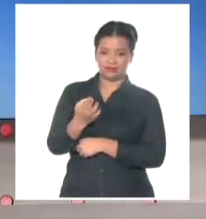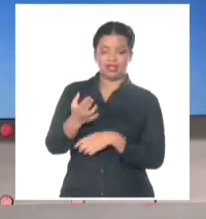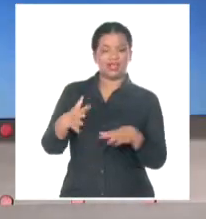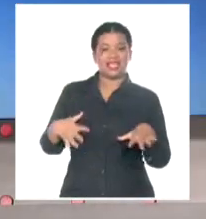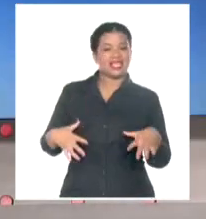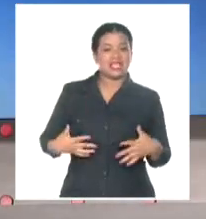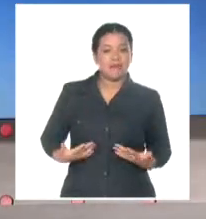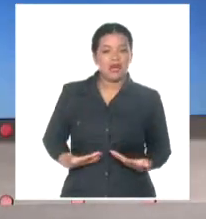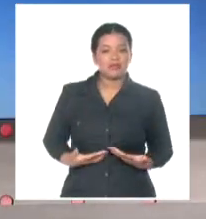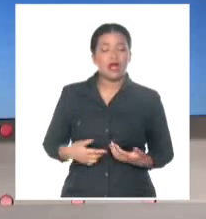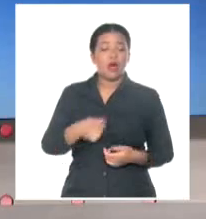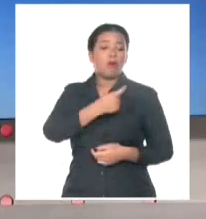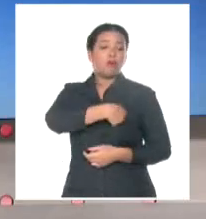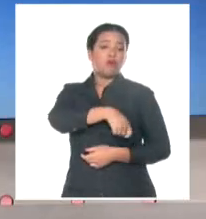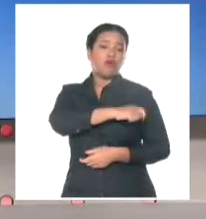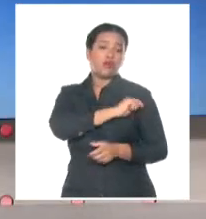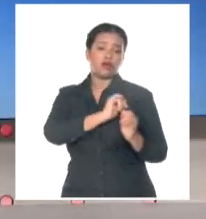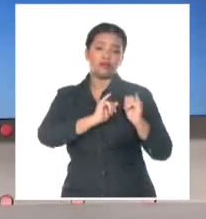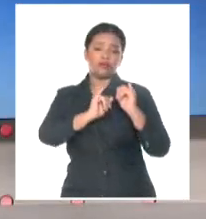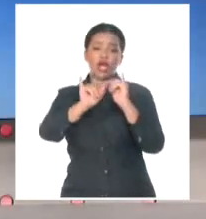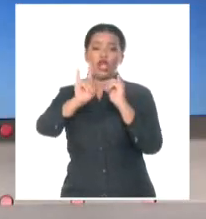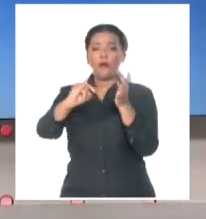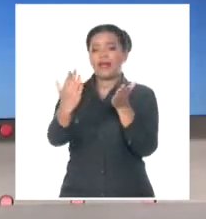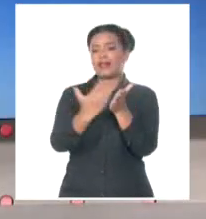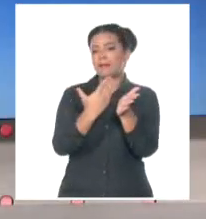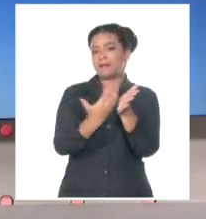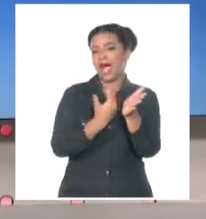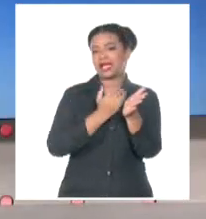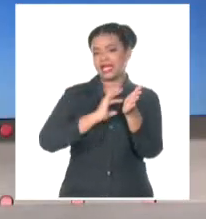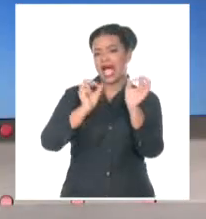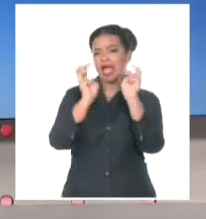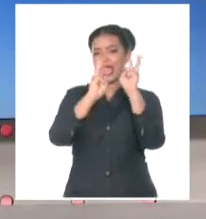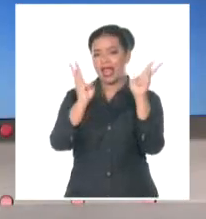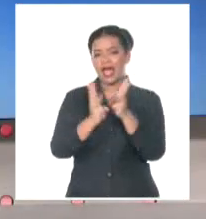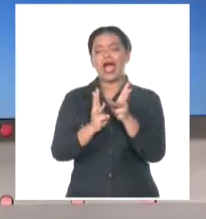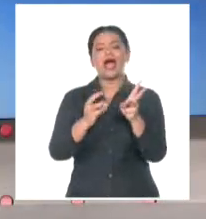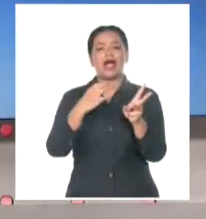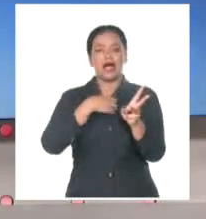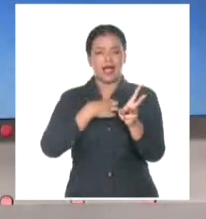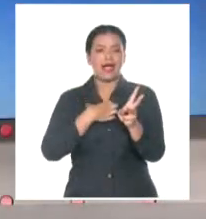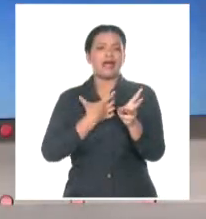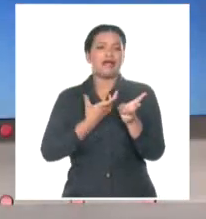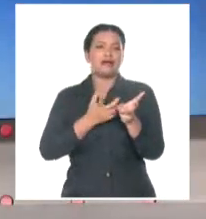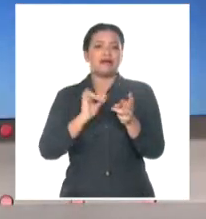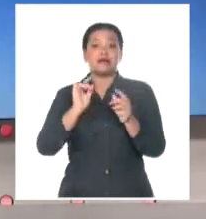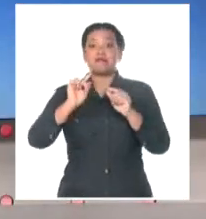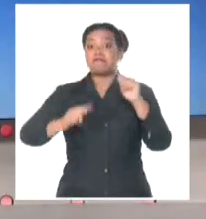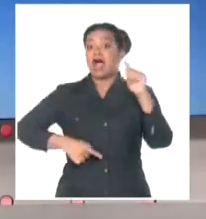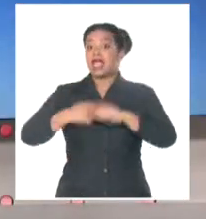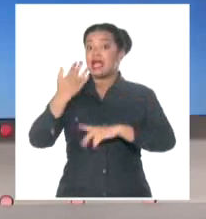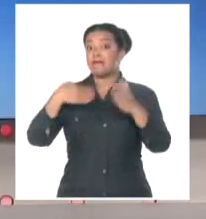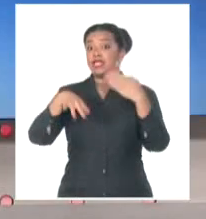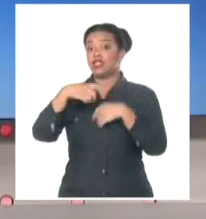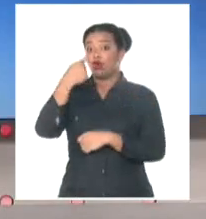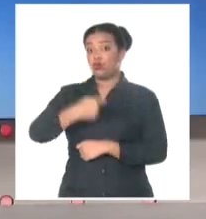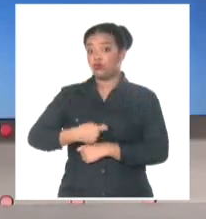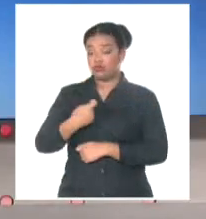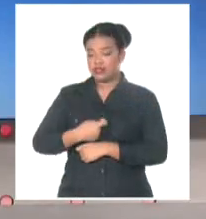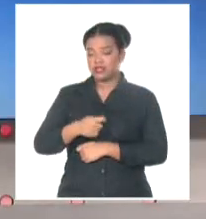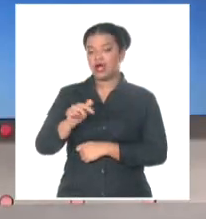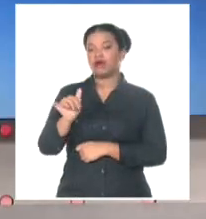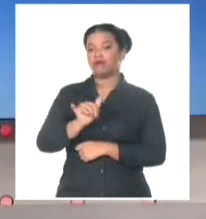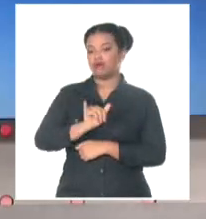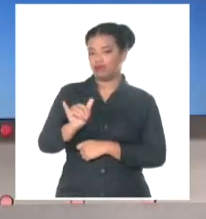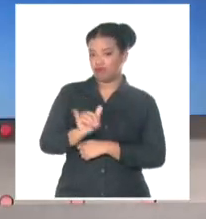sentencia es pública. Sus más de 90 páginas ya aparecen en el sitio web del Tribunal Inglés. Mañana el ministro de Justicia va a comparecer ante nuestros